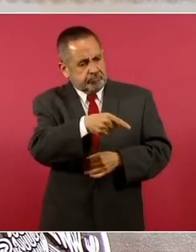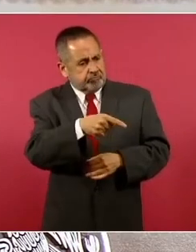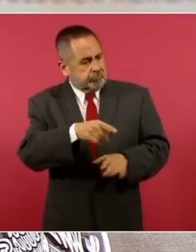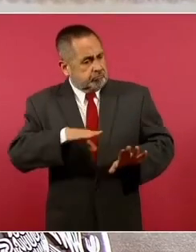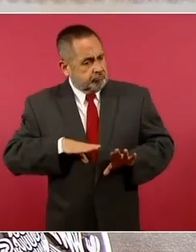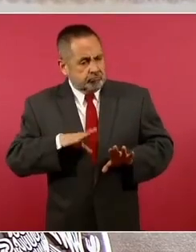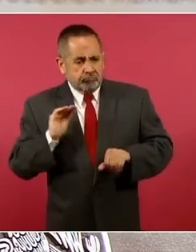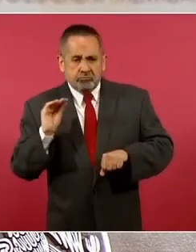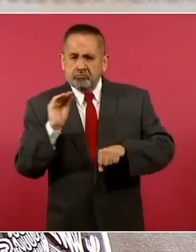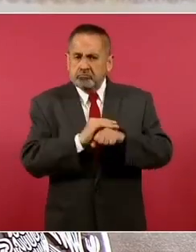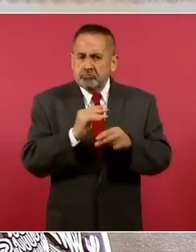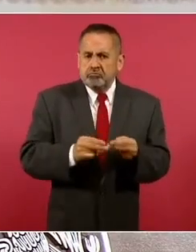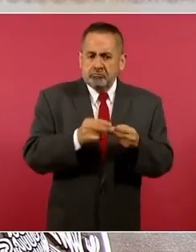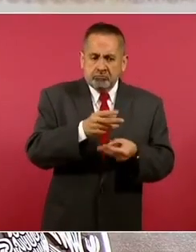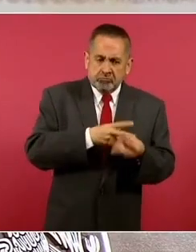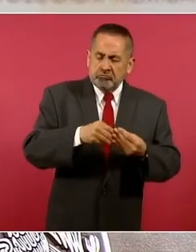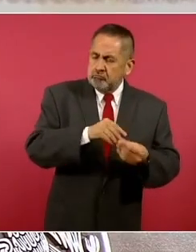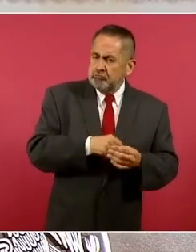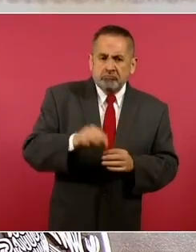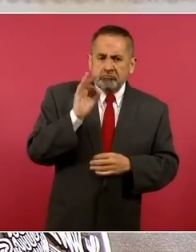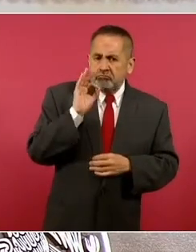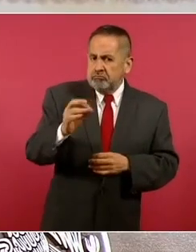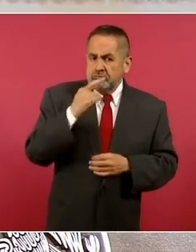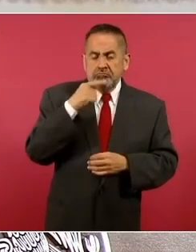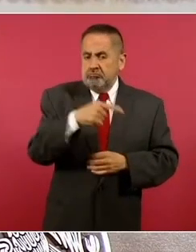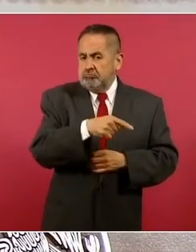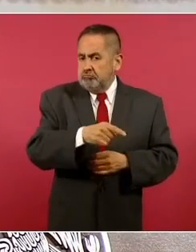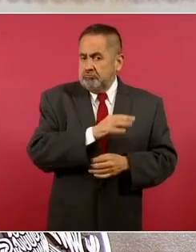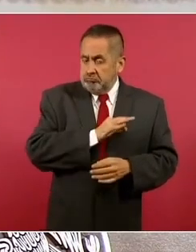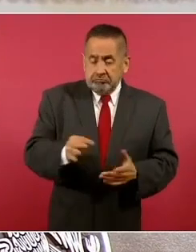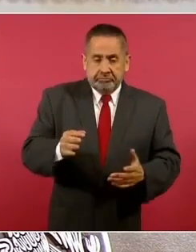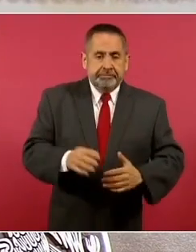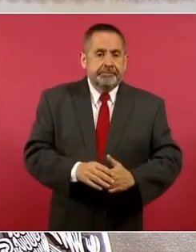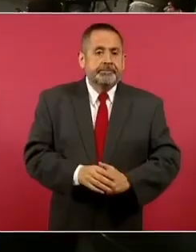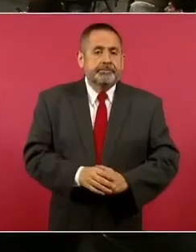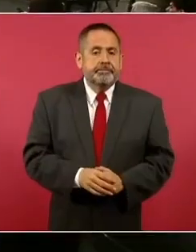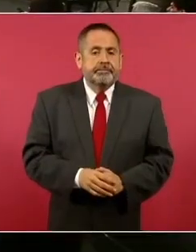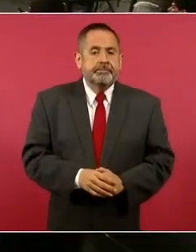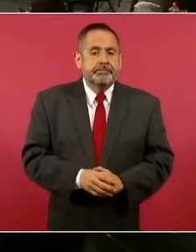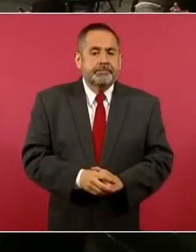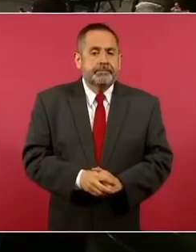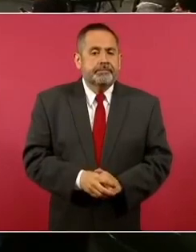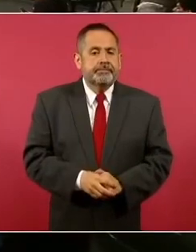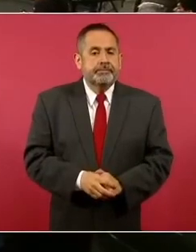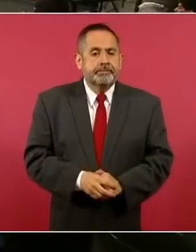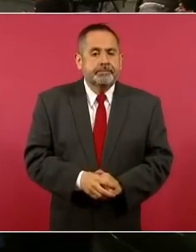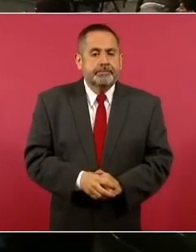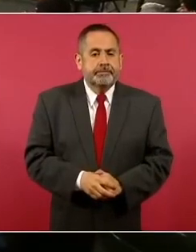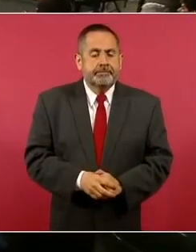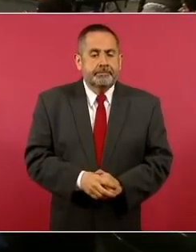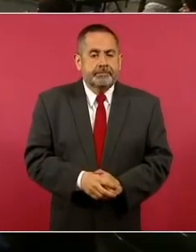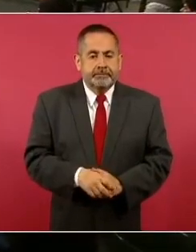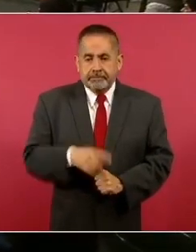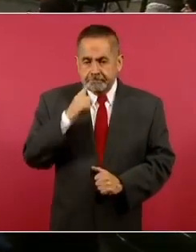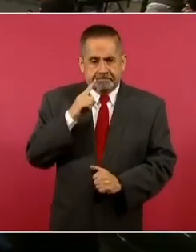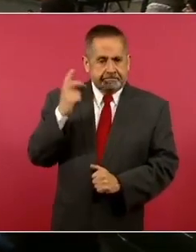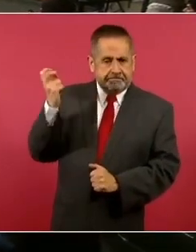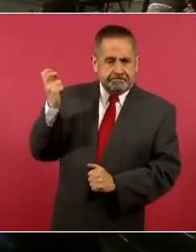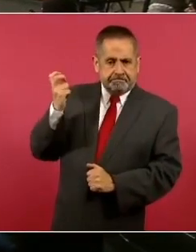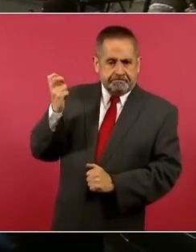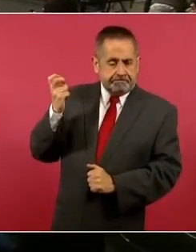así estamos.